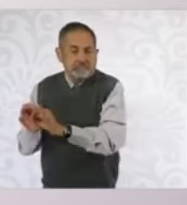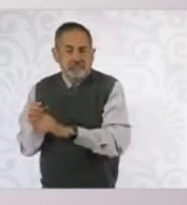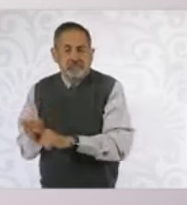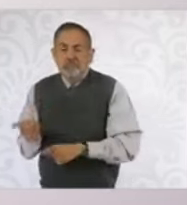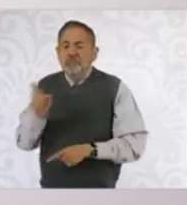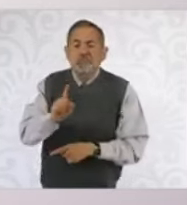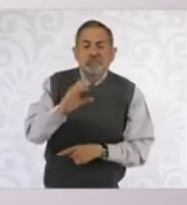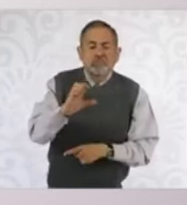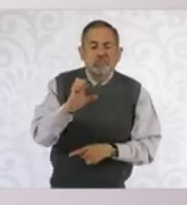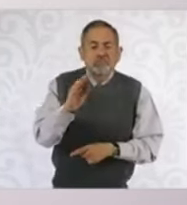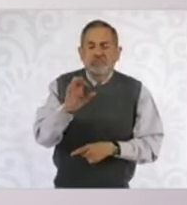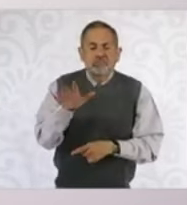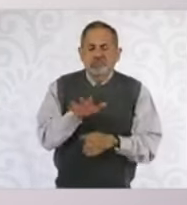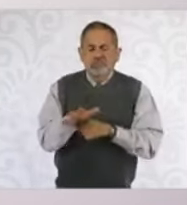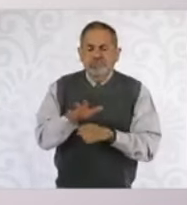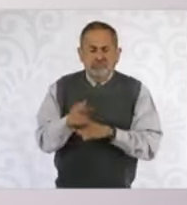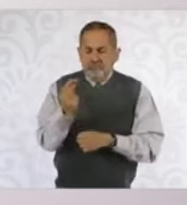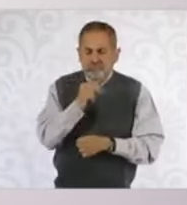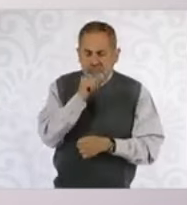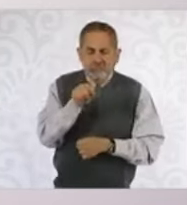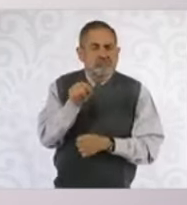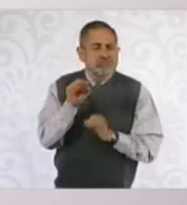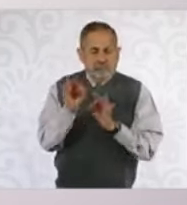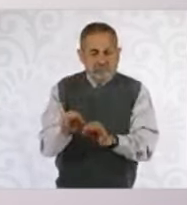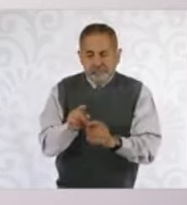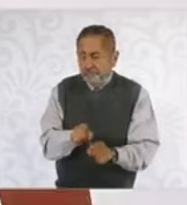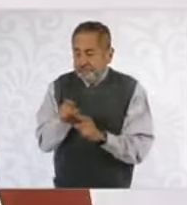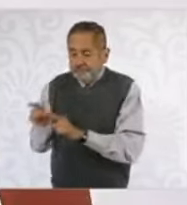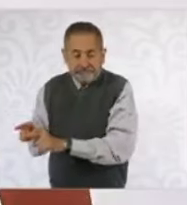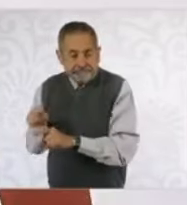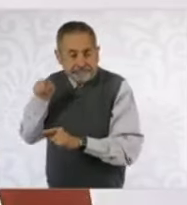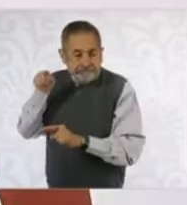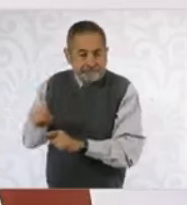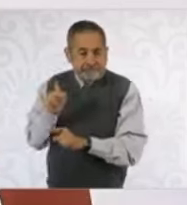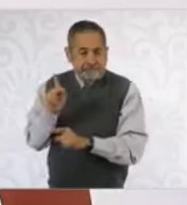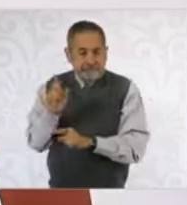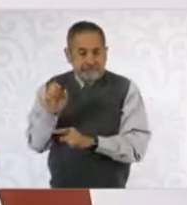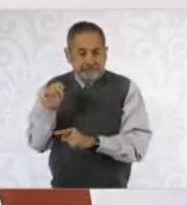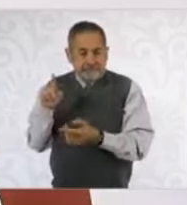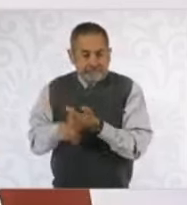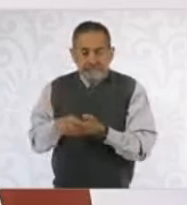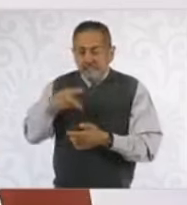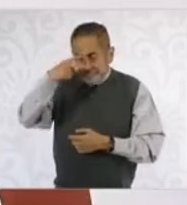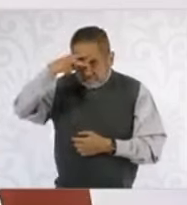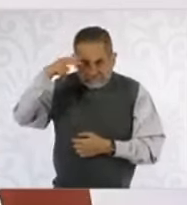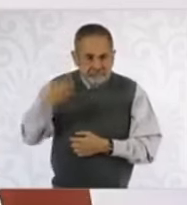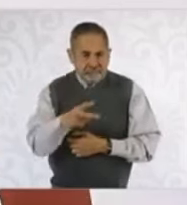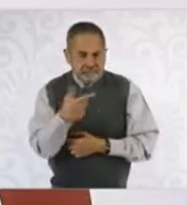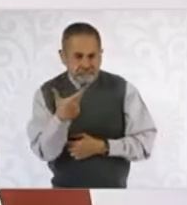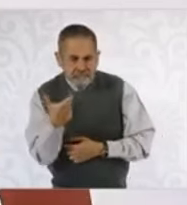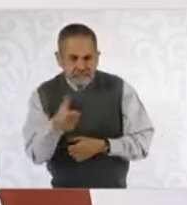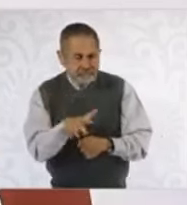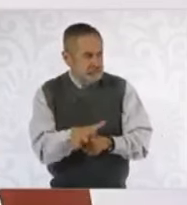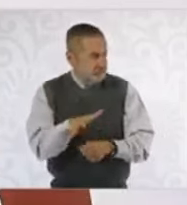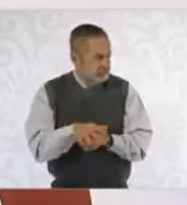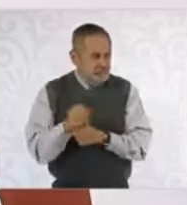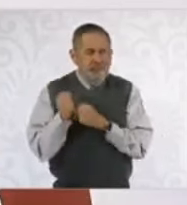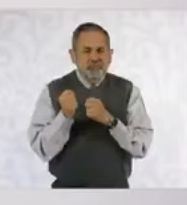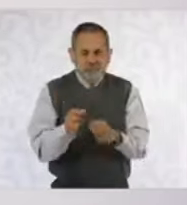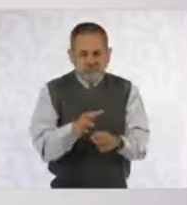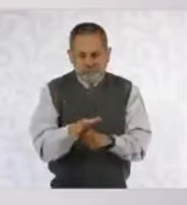fortalecer toda la economía del país. La economía de México está sólida, está fuerte y